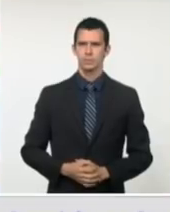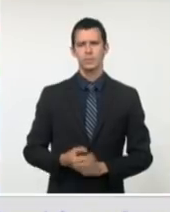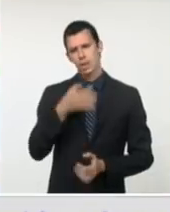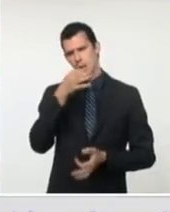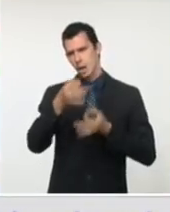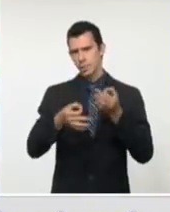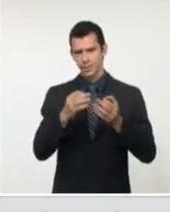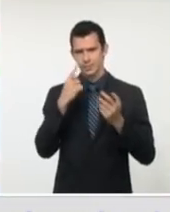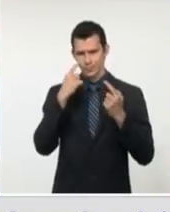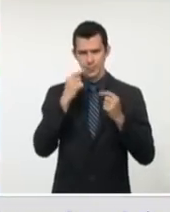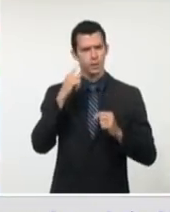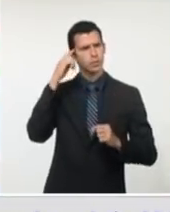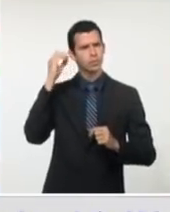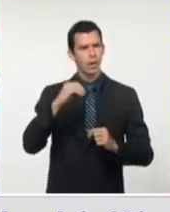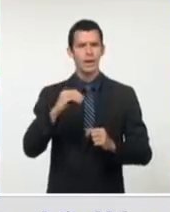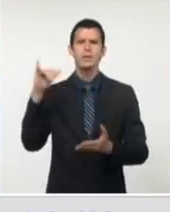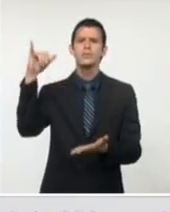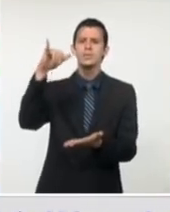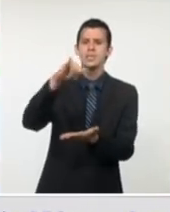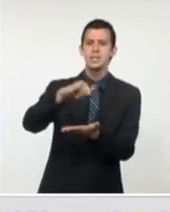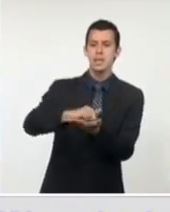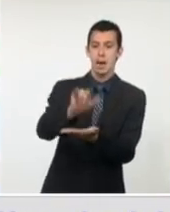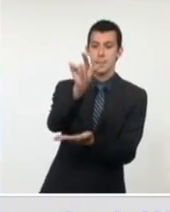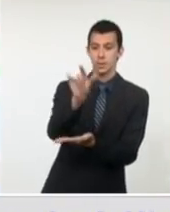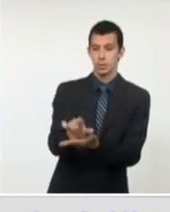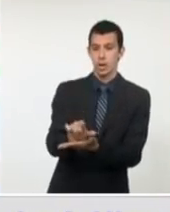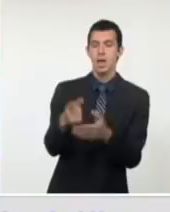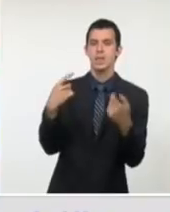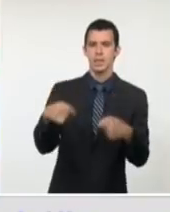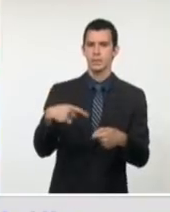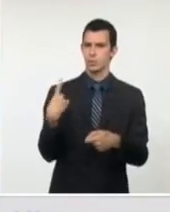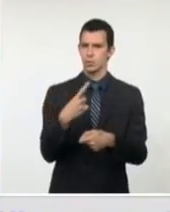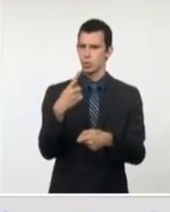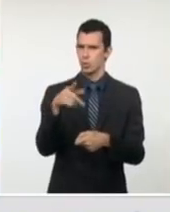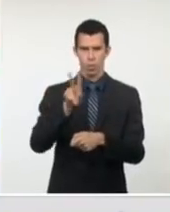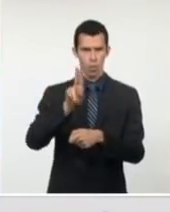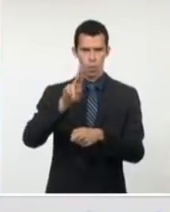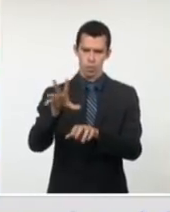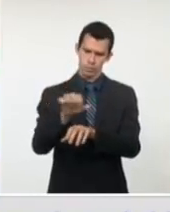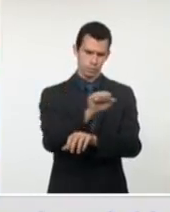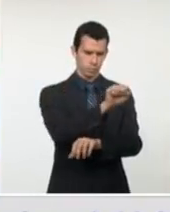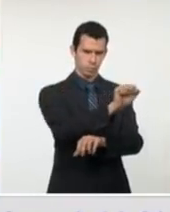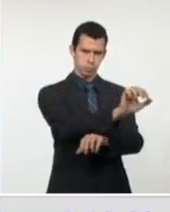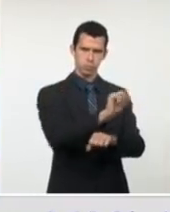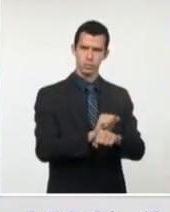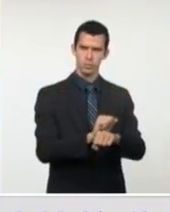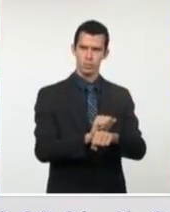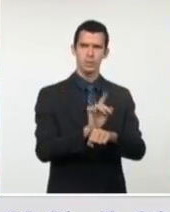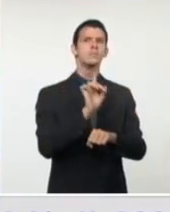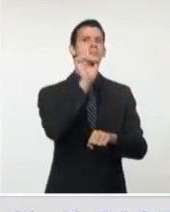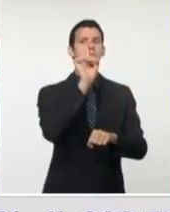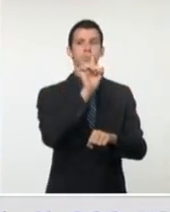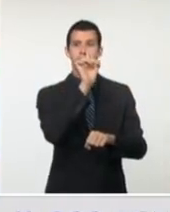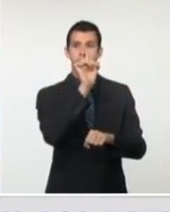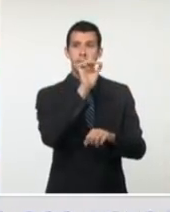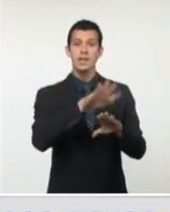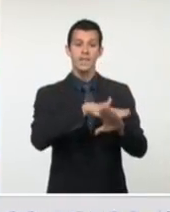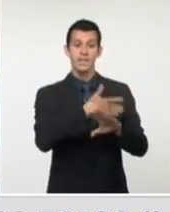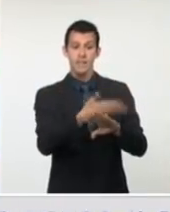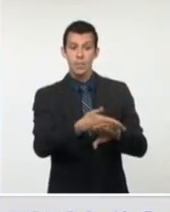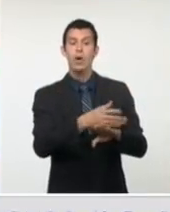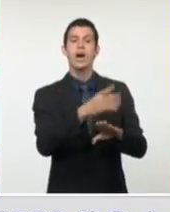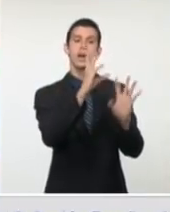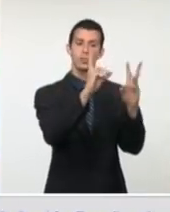PCR el quinto día, de todos los viajeros que arriban a nuestro país, y realmente hemos tenido algunos